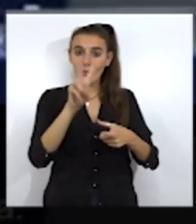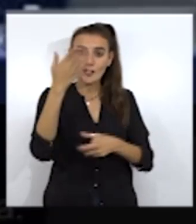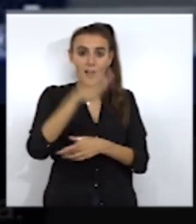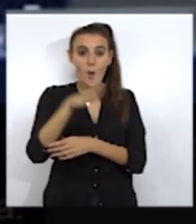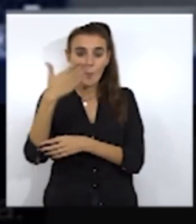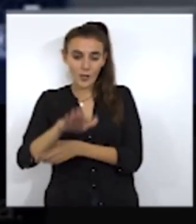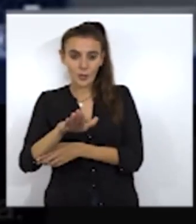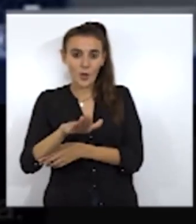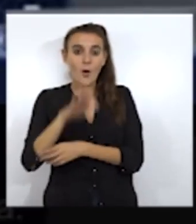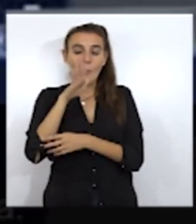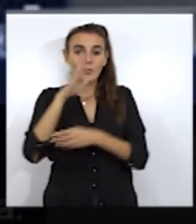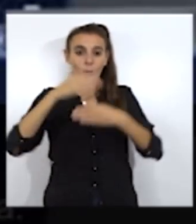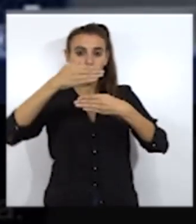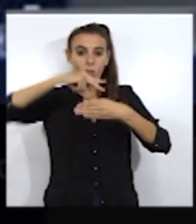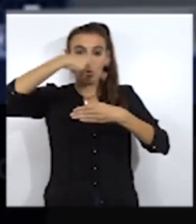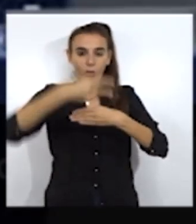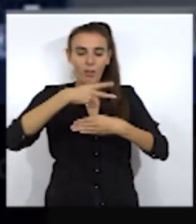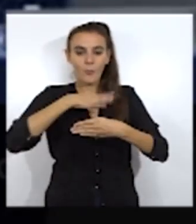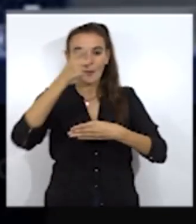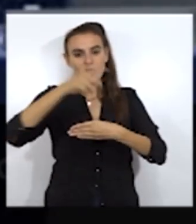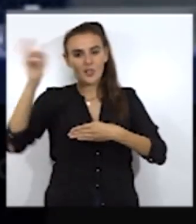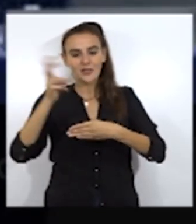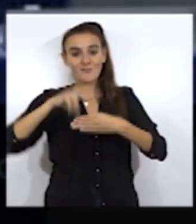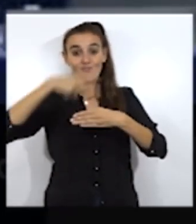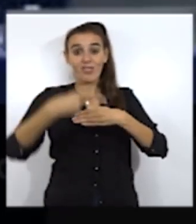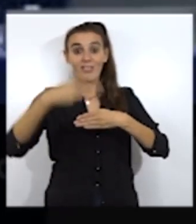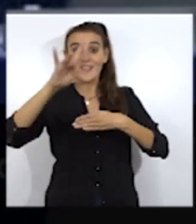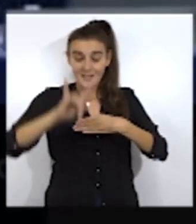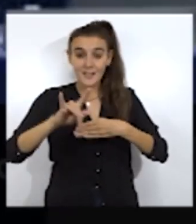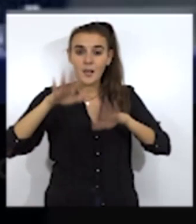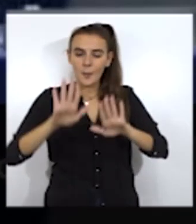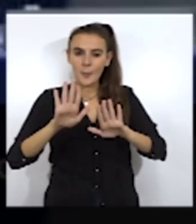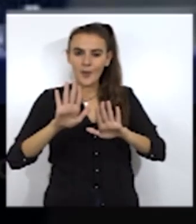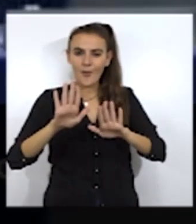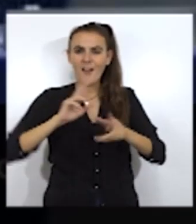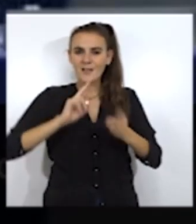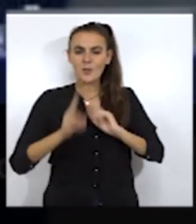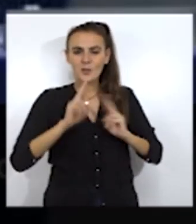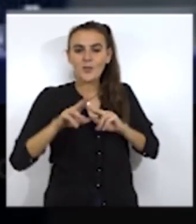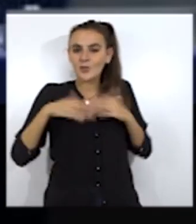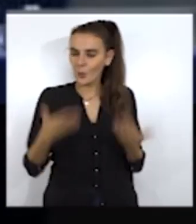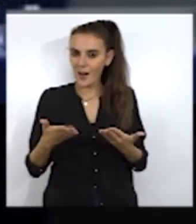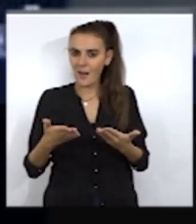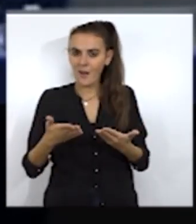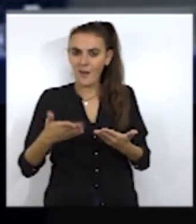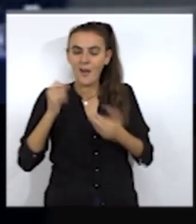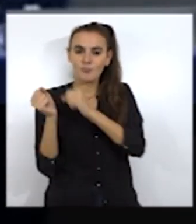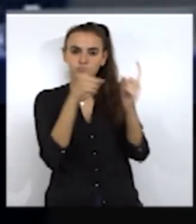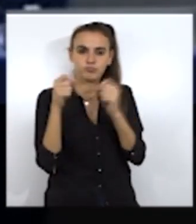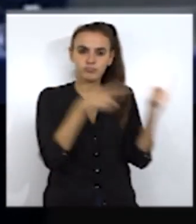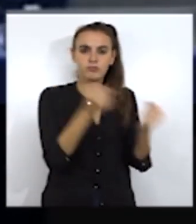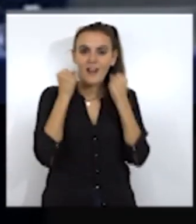dos personas han muerto al intentar cruzarla. Otras sí llegan. Pero ¿cuál es la respuesta? Las